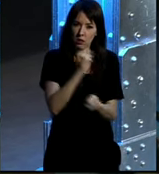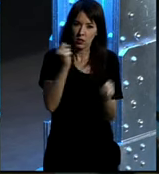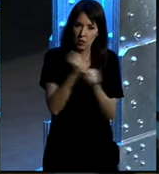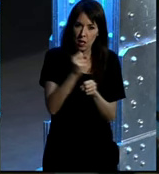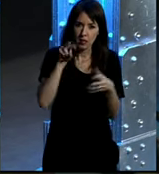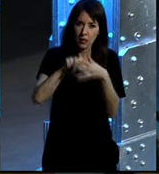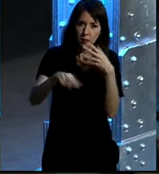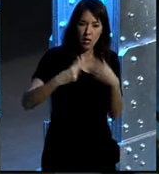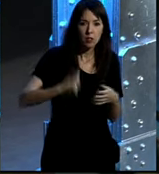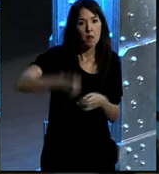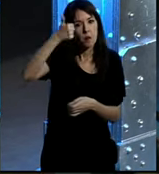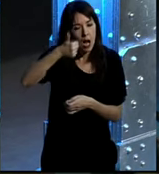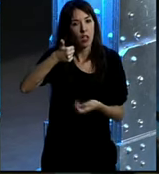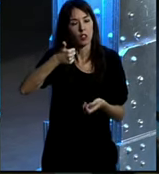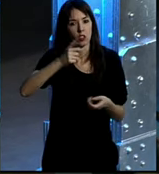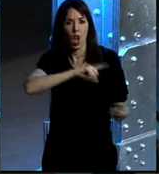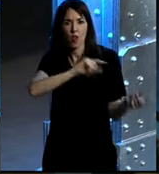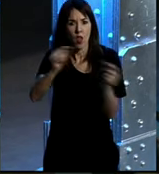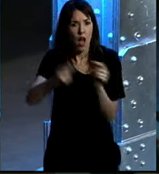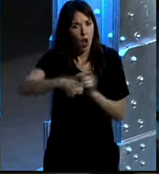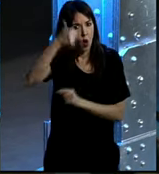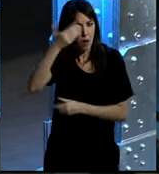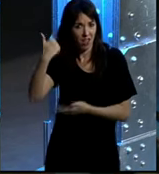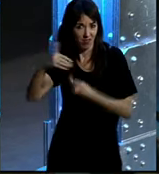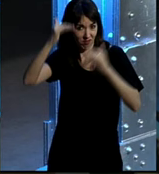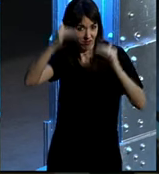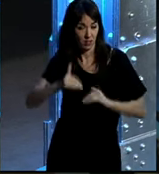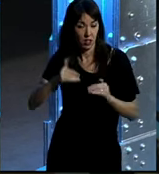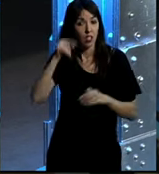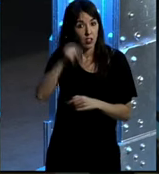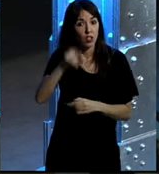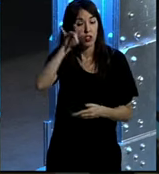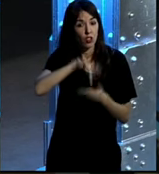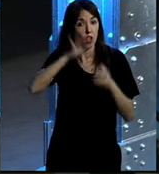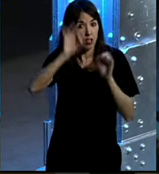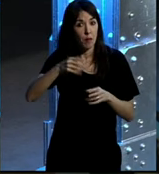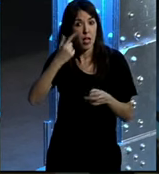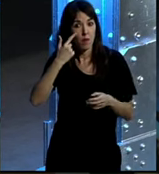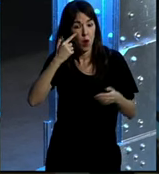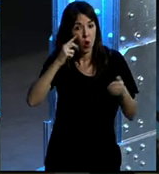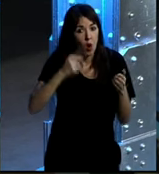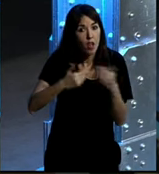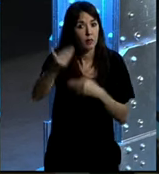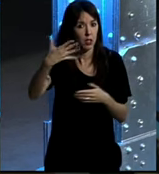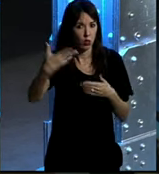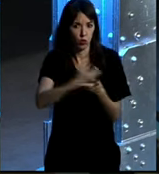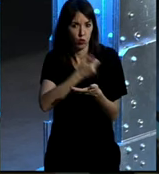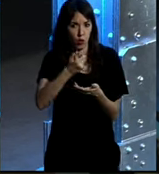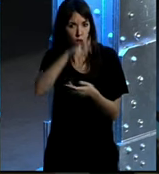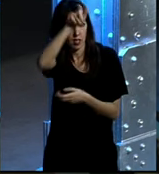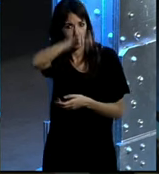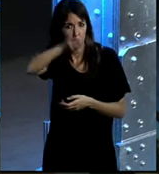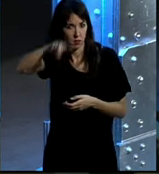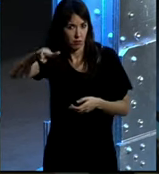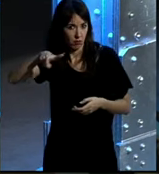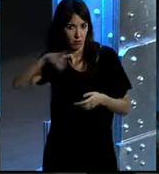mucho más transparente, de mucho mayor diálogo del que se tenía en el pasado, y que eso es además la expectativa que tienen todos los públicos con